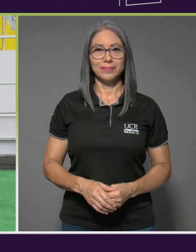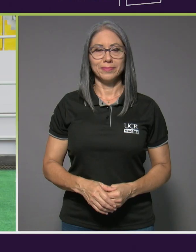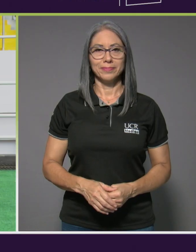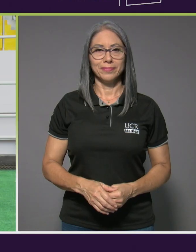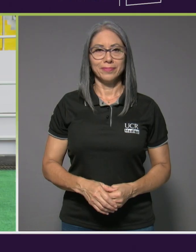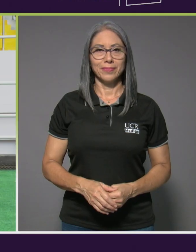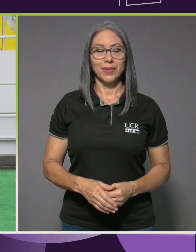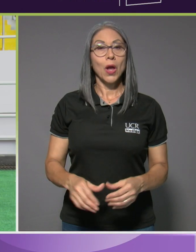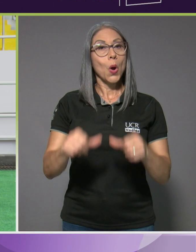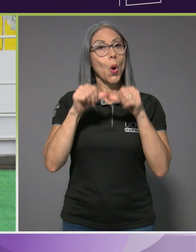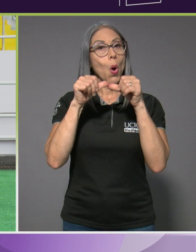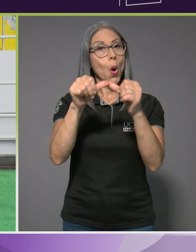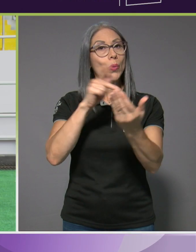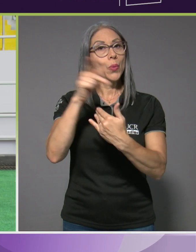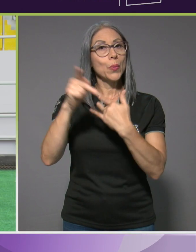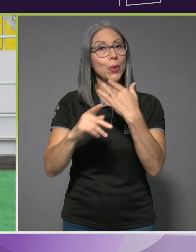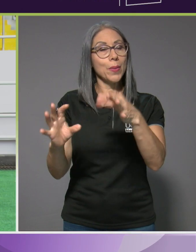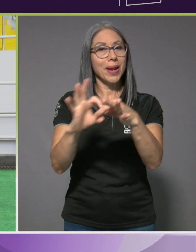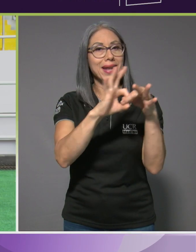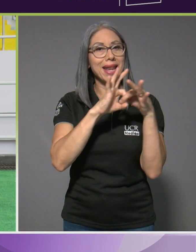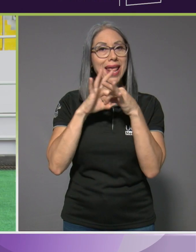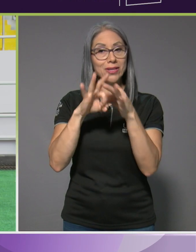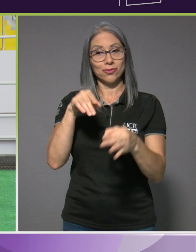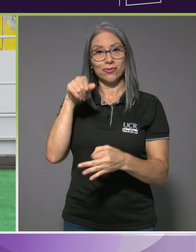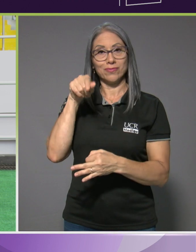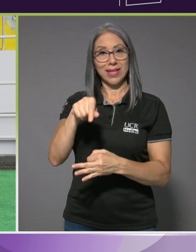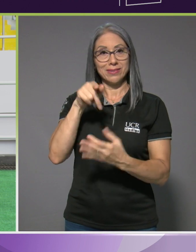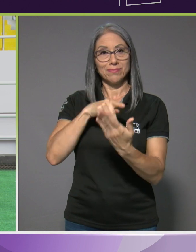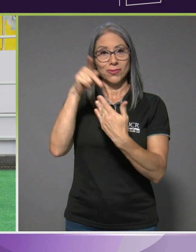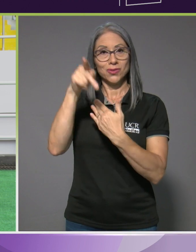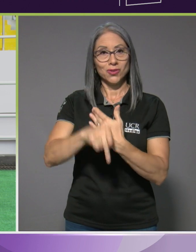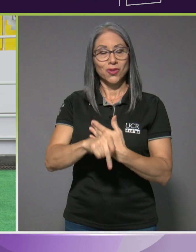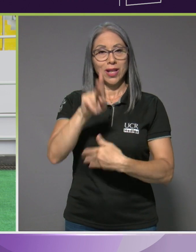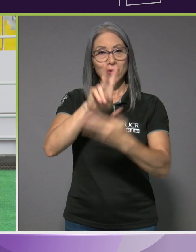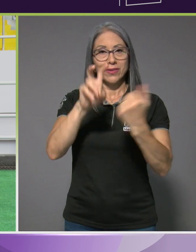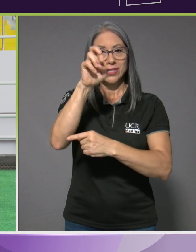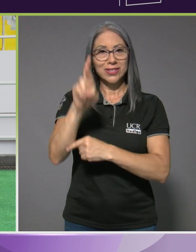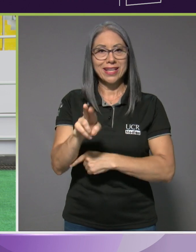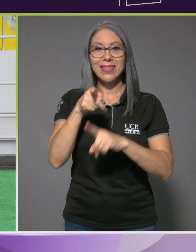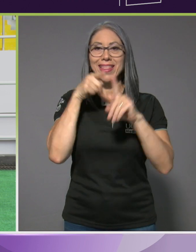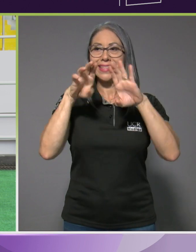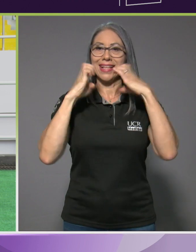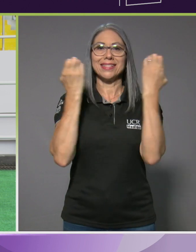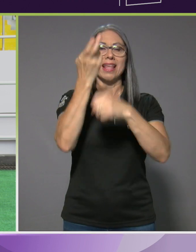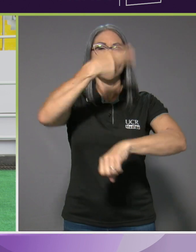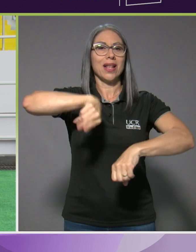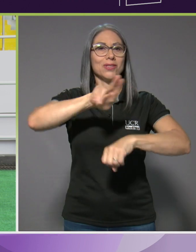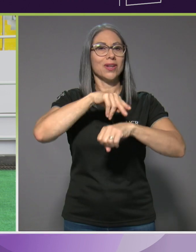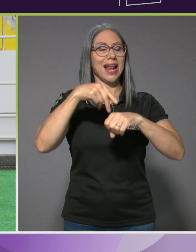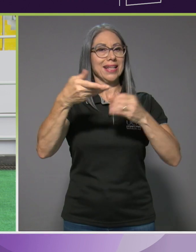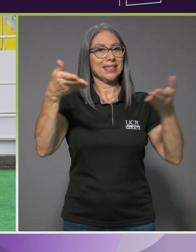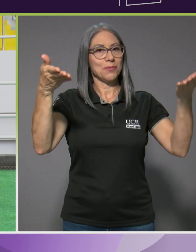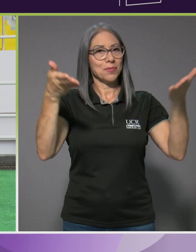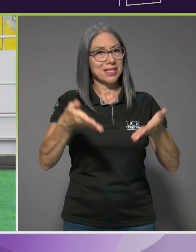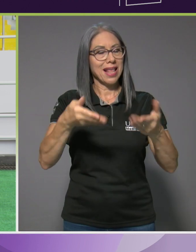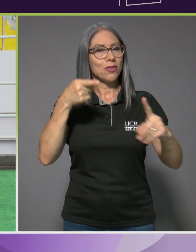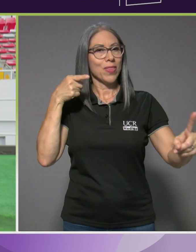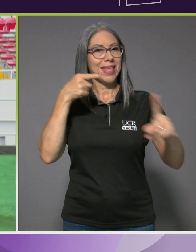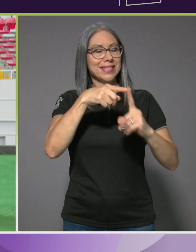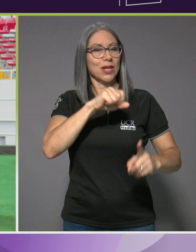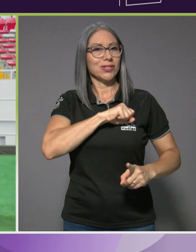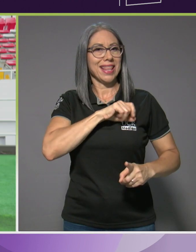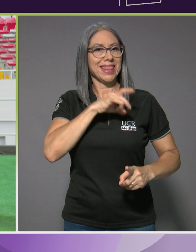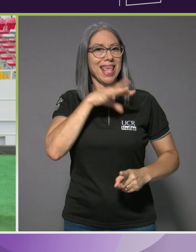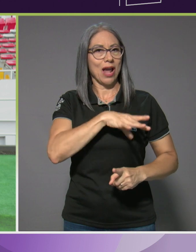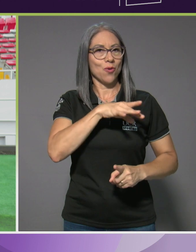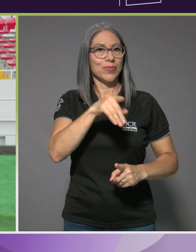Estamos de vuelta en Nexus, producción de la Universidad de Costa Rica. Desde el Estadio Nacional le estamos presentando la serie Destino Santiago